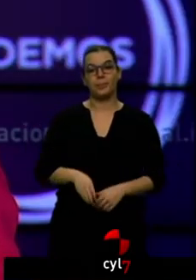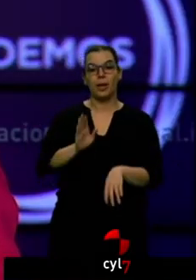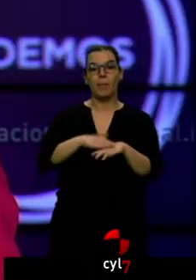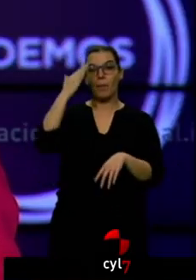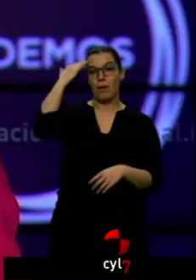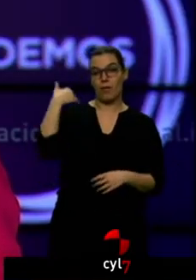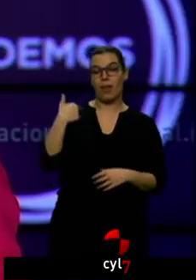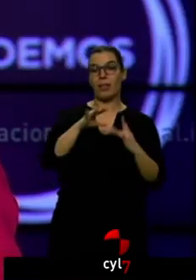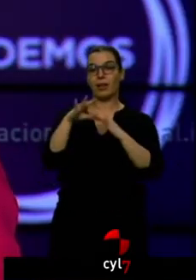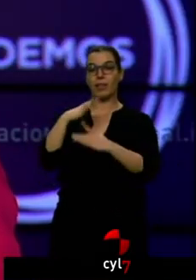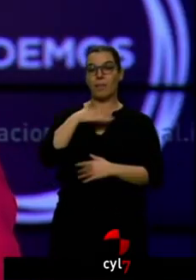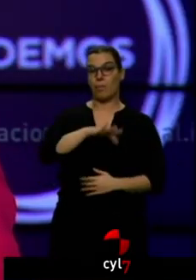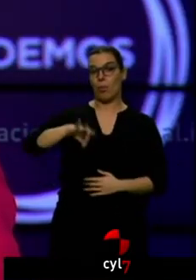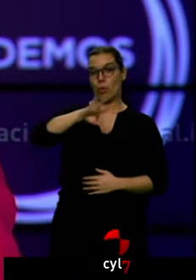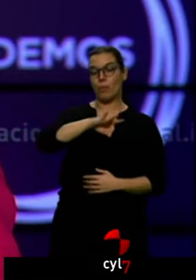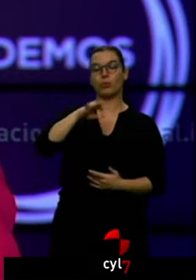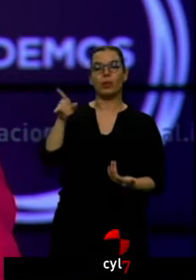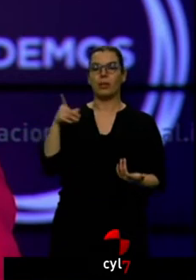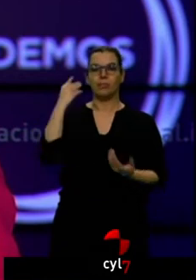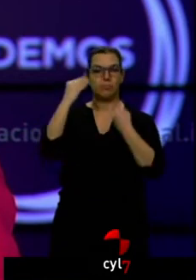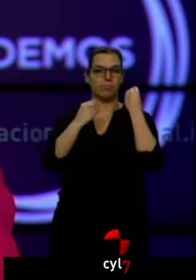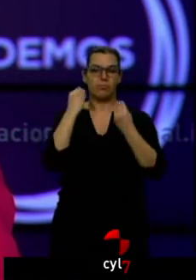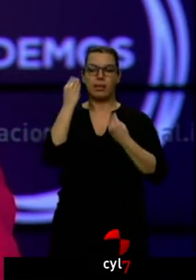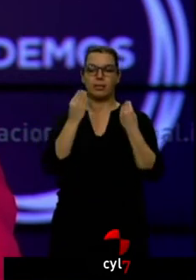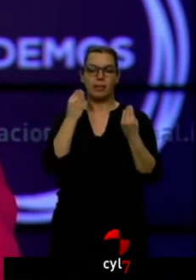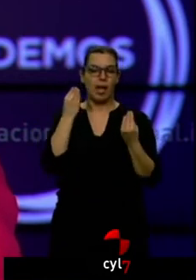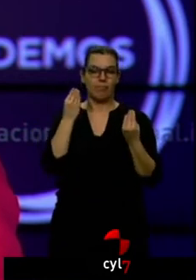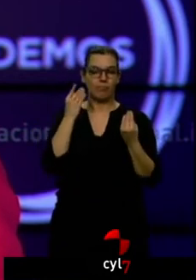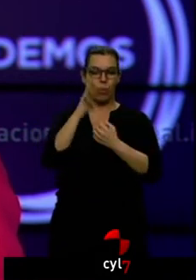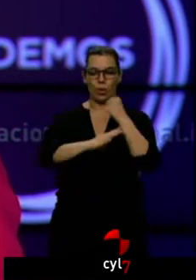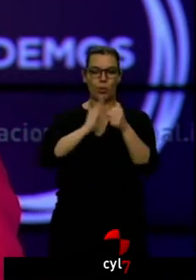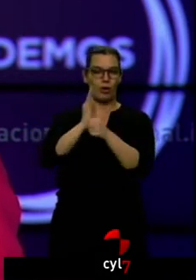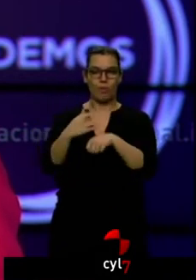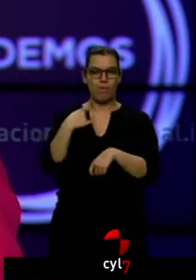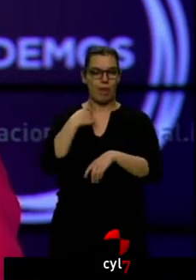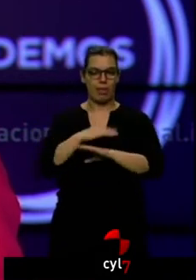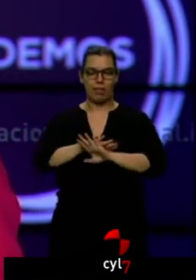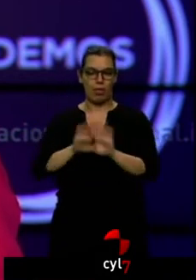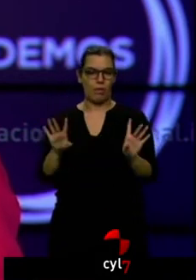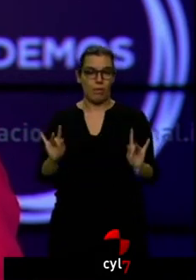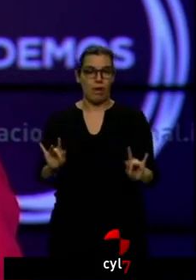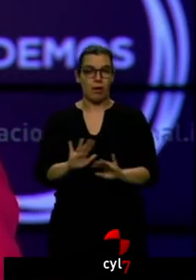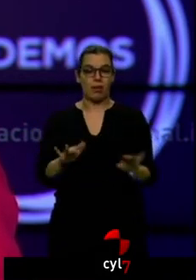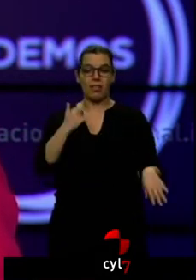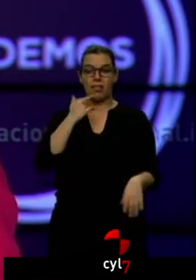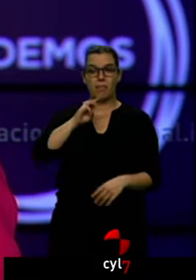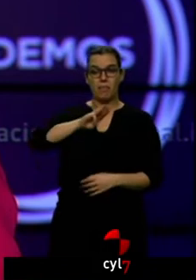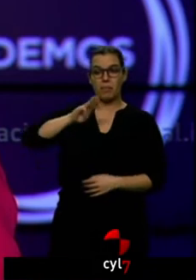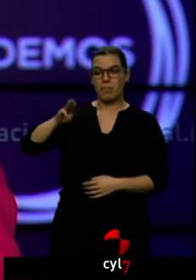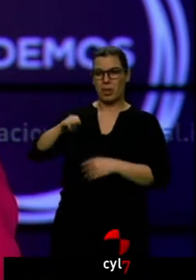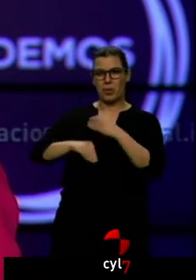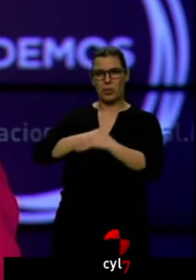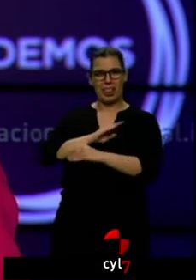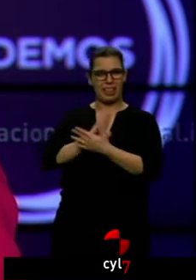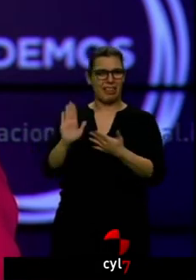Fernández, el líder de Podemos, esta ha sido una legislatura perdida. Ha acusado al Partido Popular de no hacer nada en